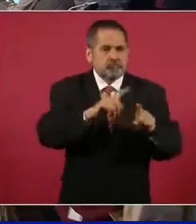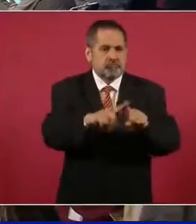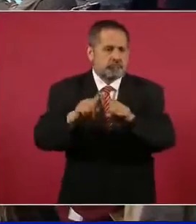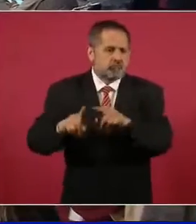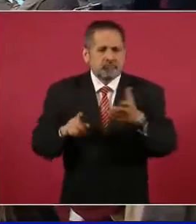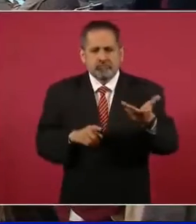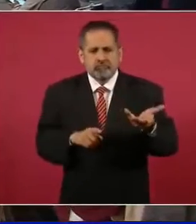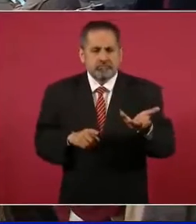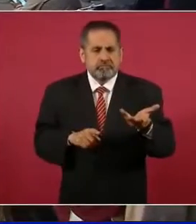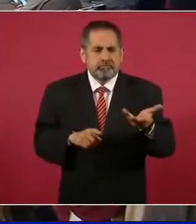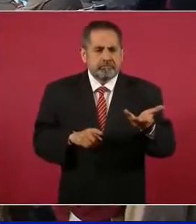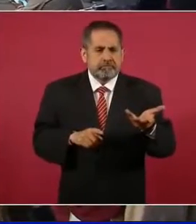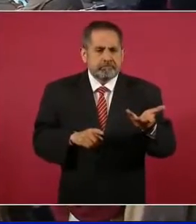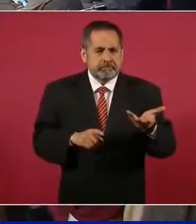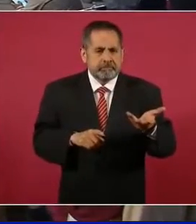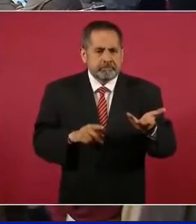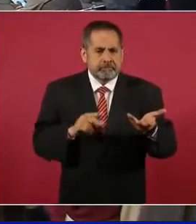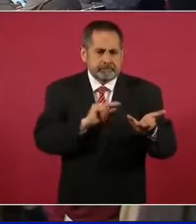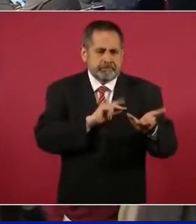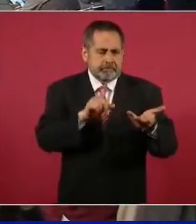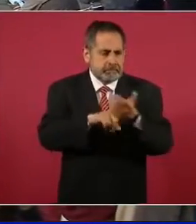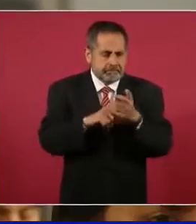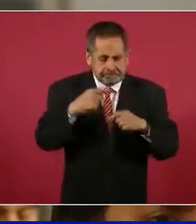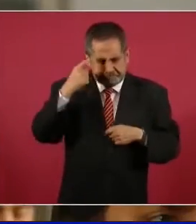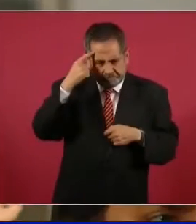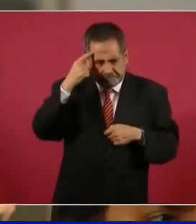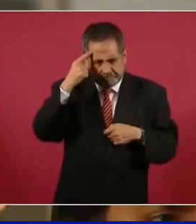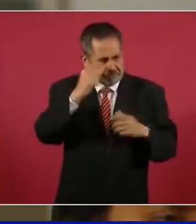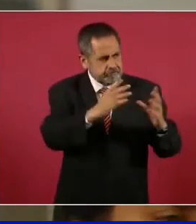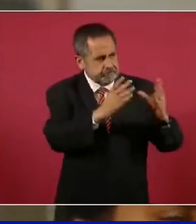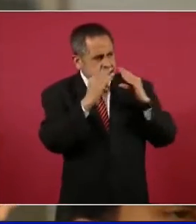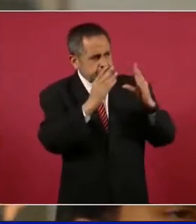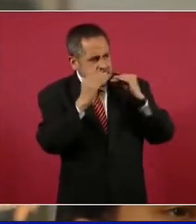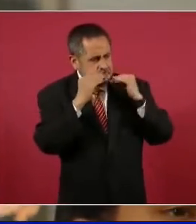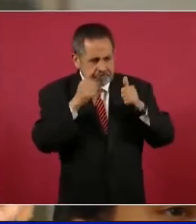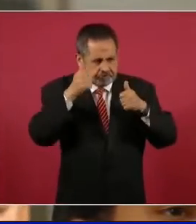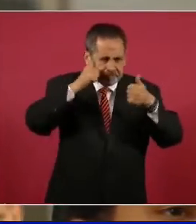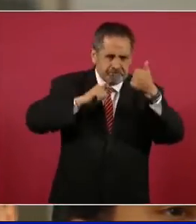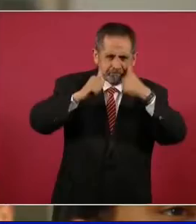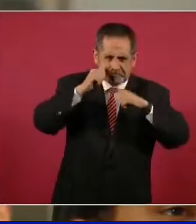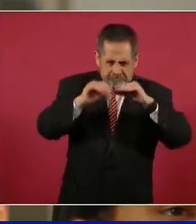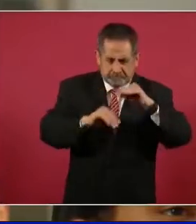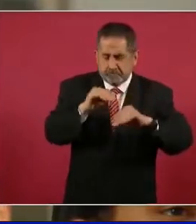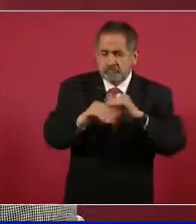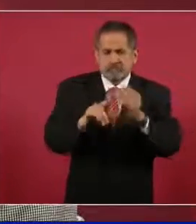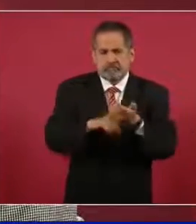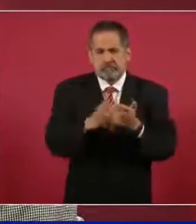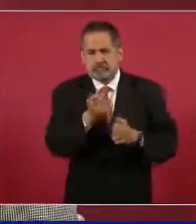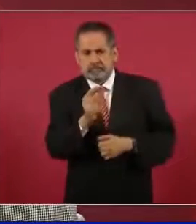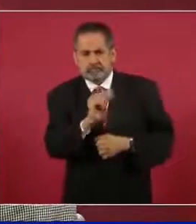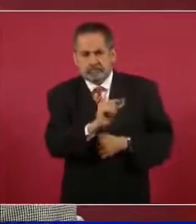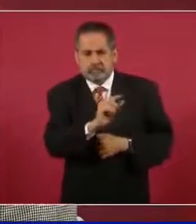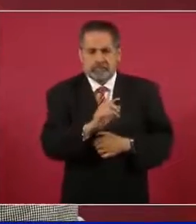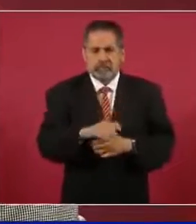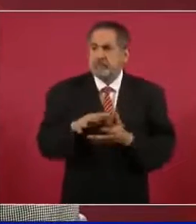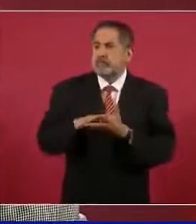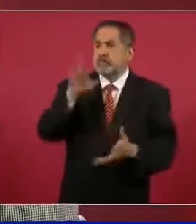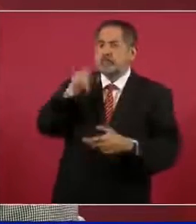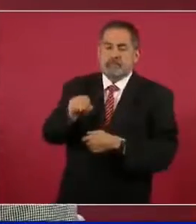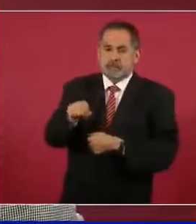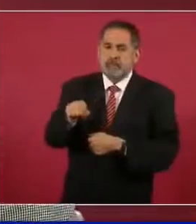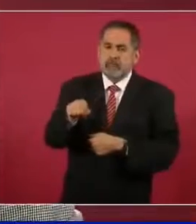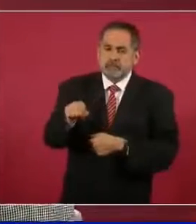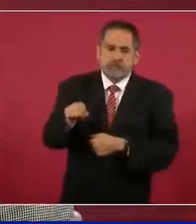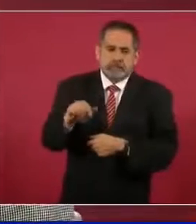especialidad y toman esta subespecialidad, pero son mínimos comparados con los que